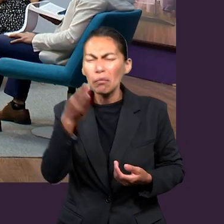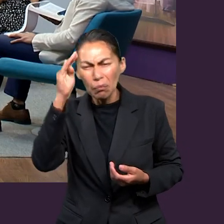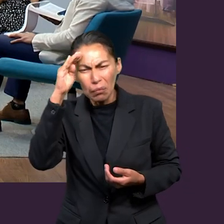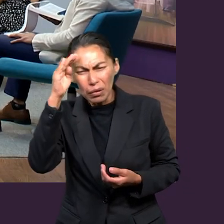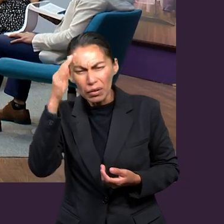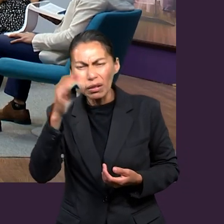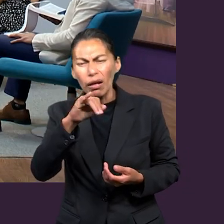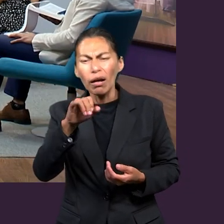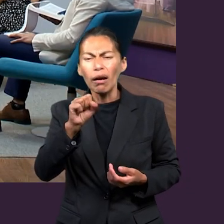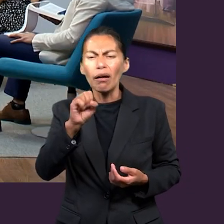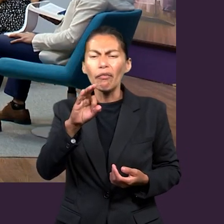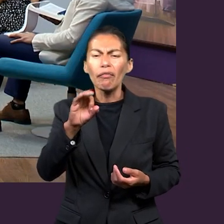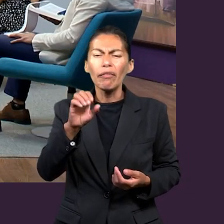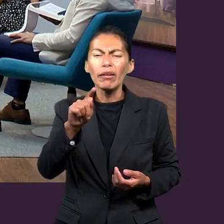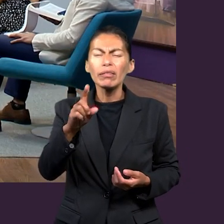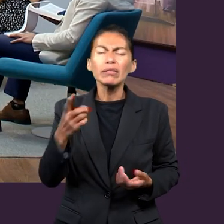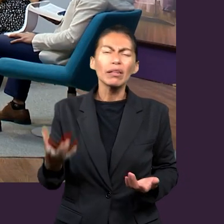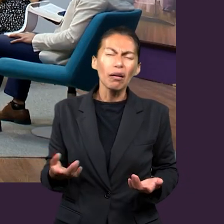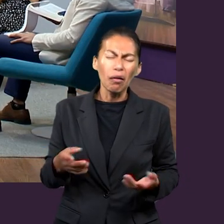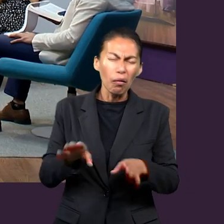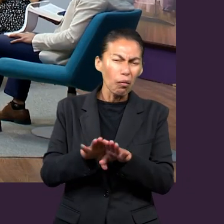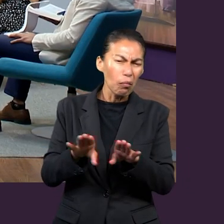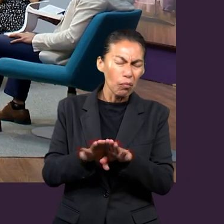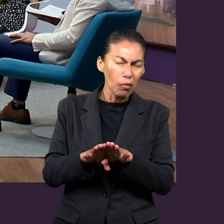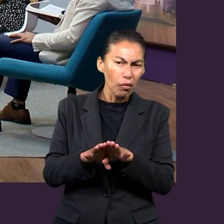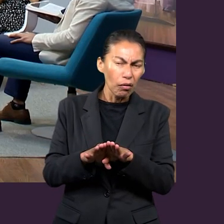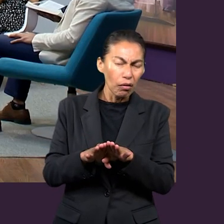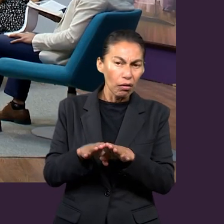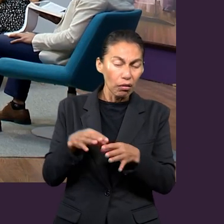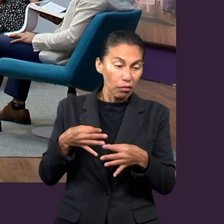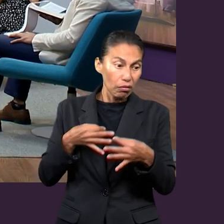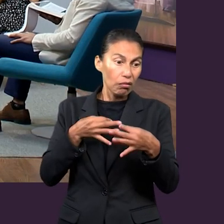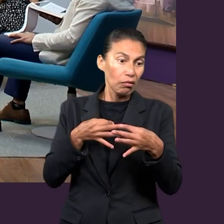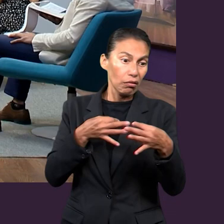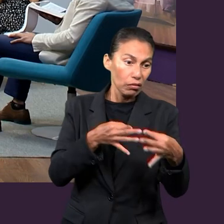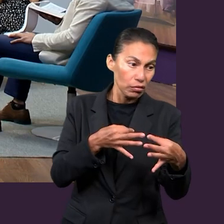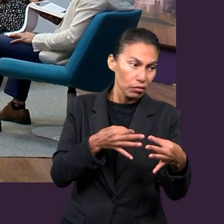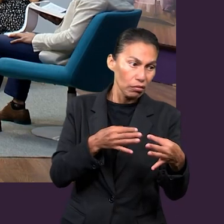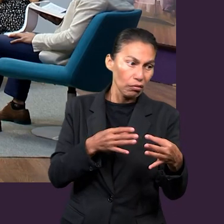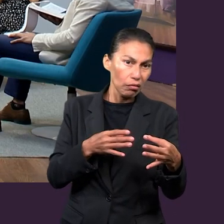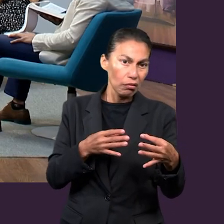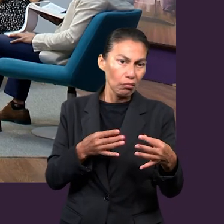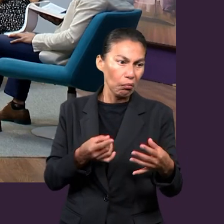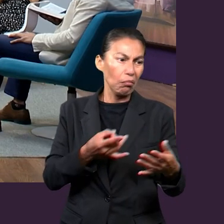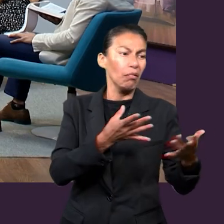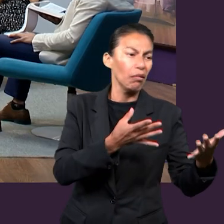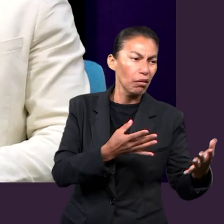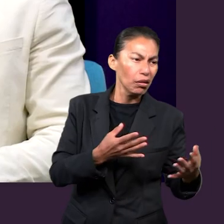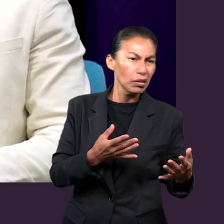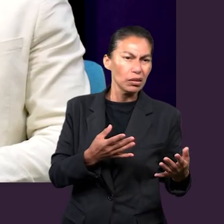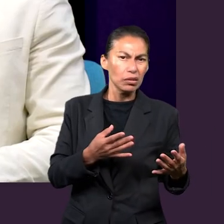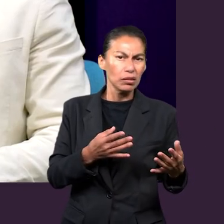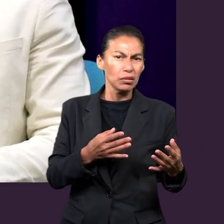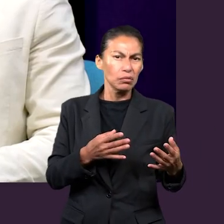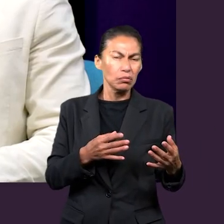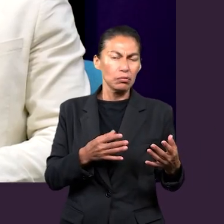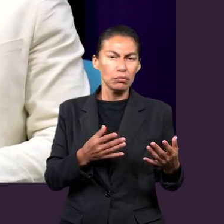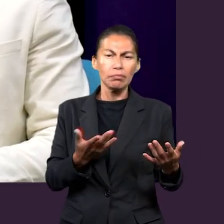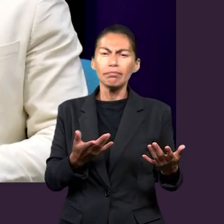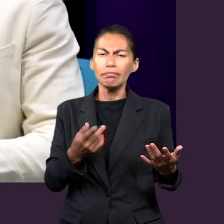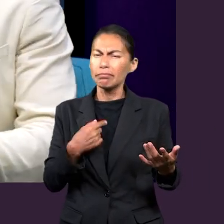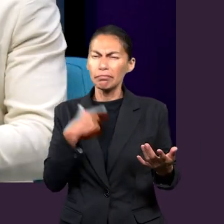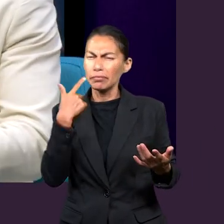¿cómo ves eso? ¿Cómo podemos hacer retroceder a la tentación, al pecado, a una situación que